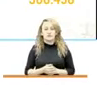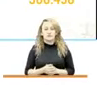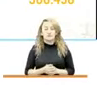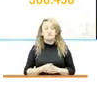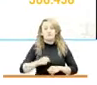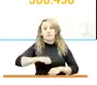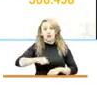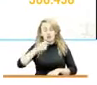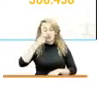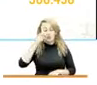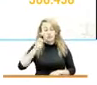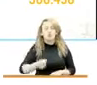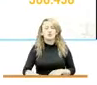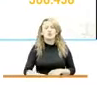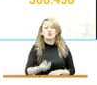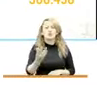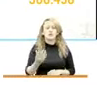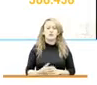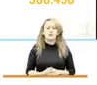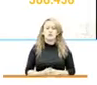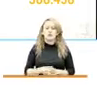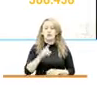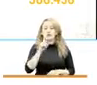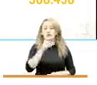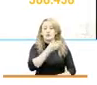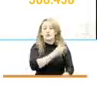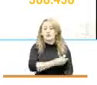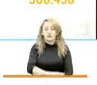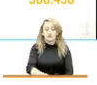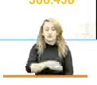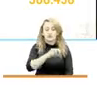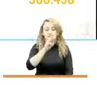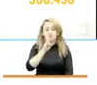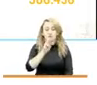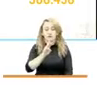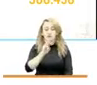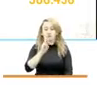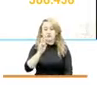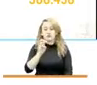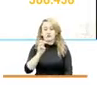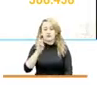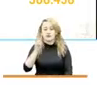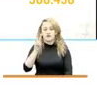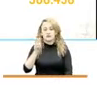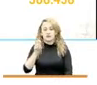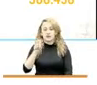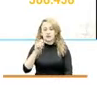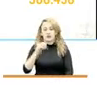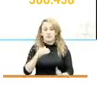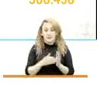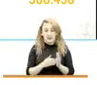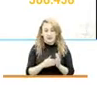1.387